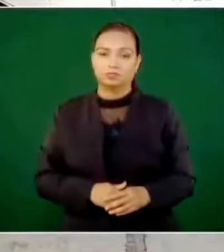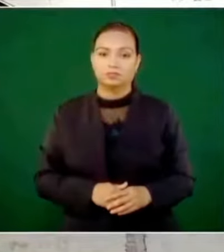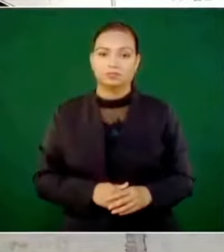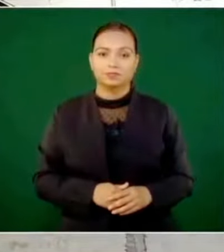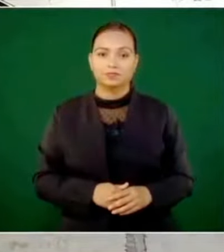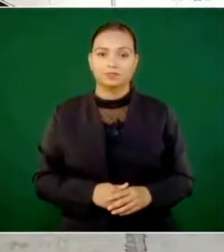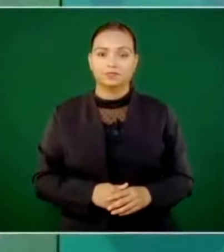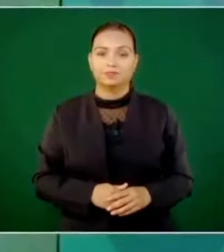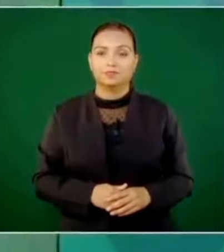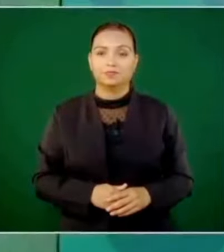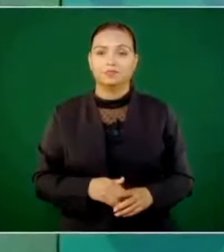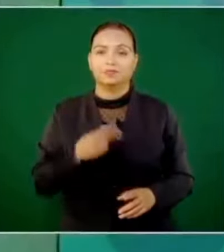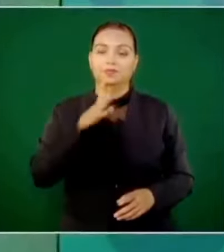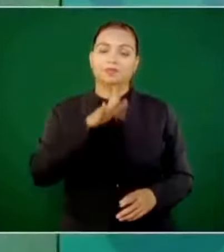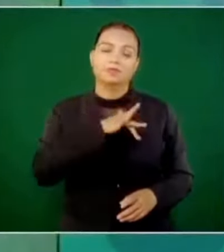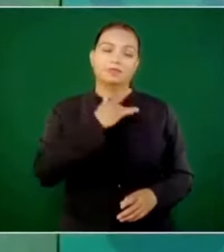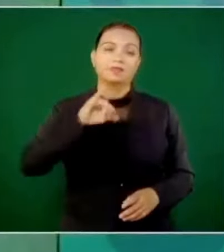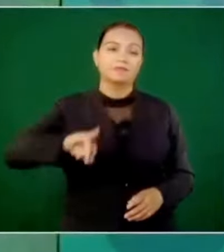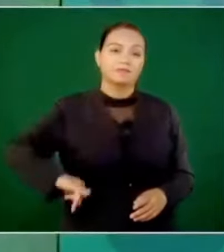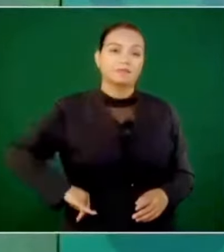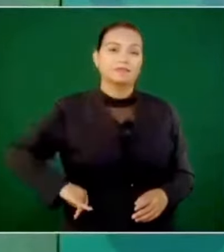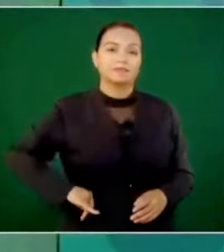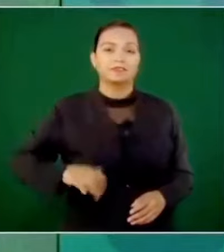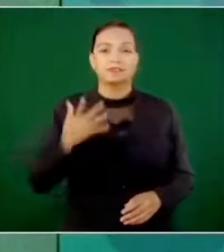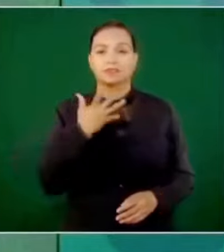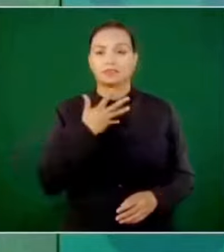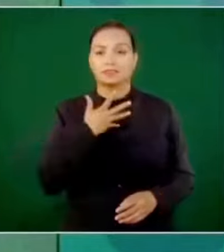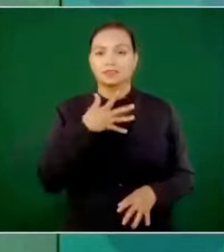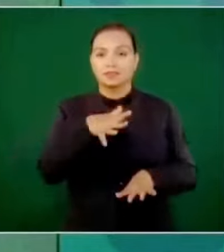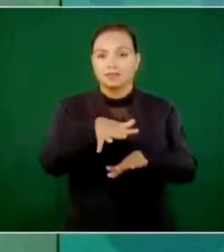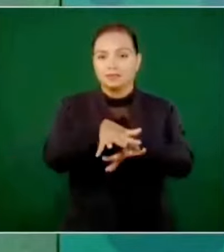por el interés que tiene pies